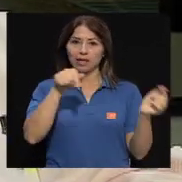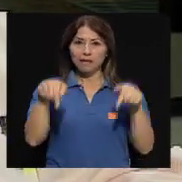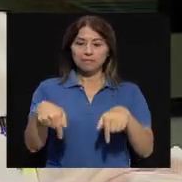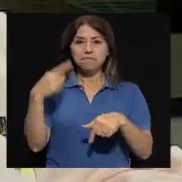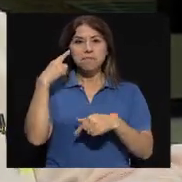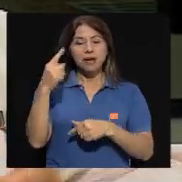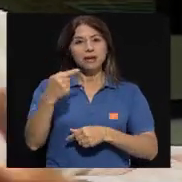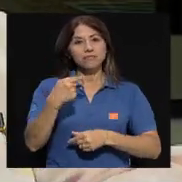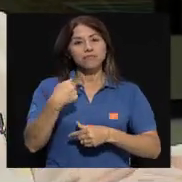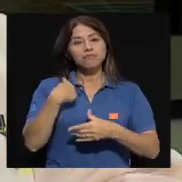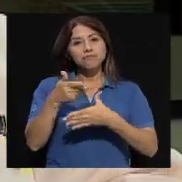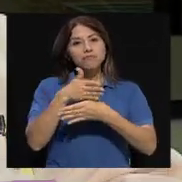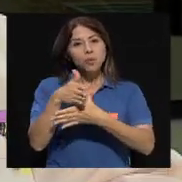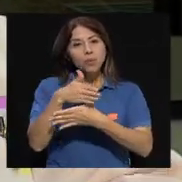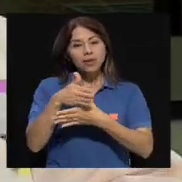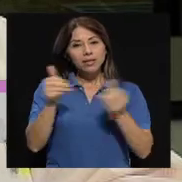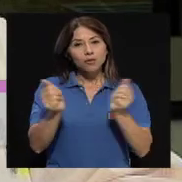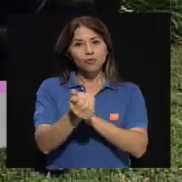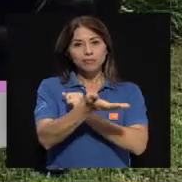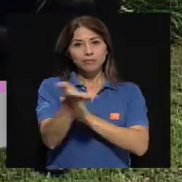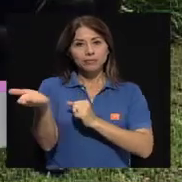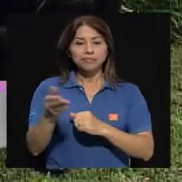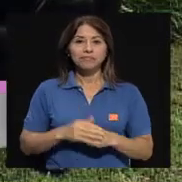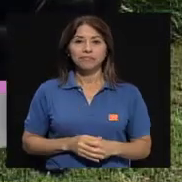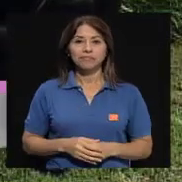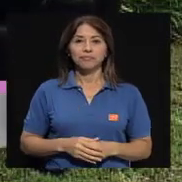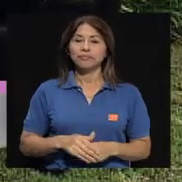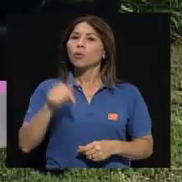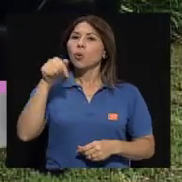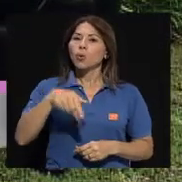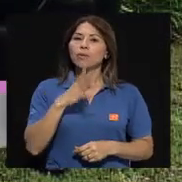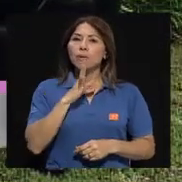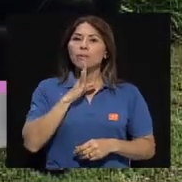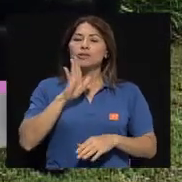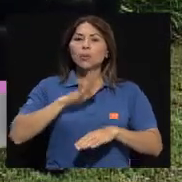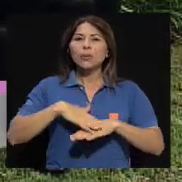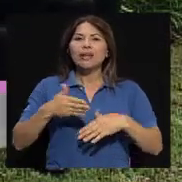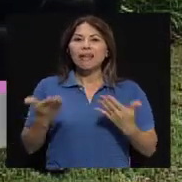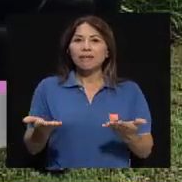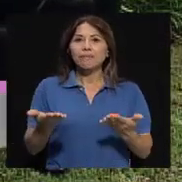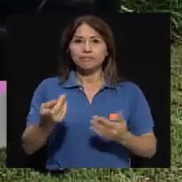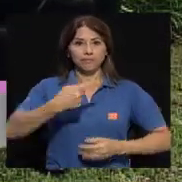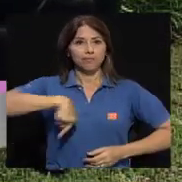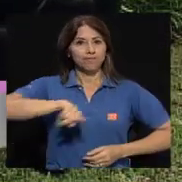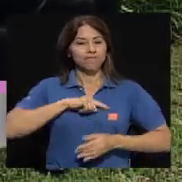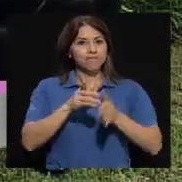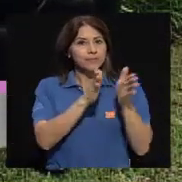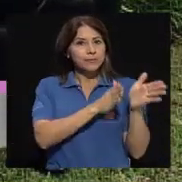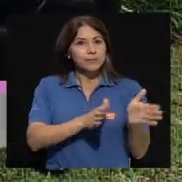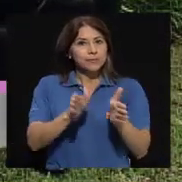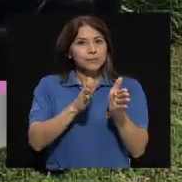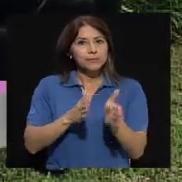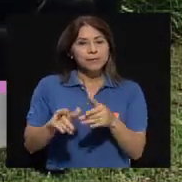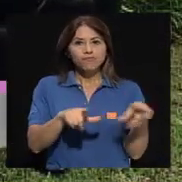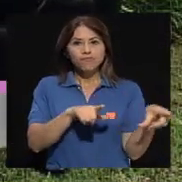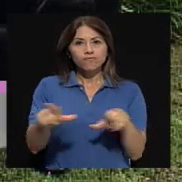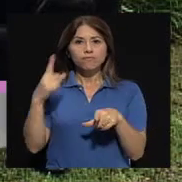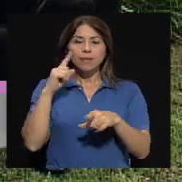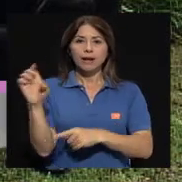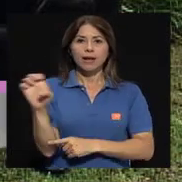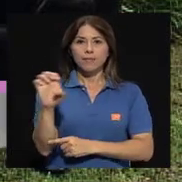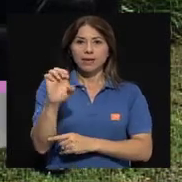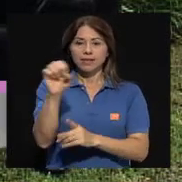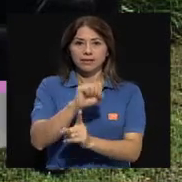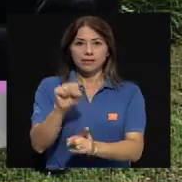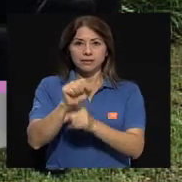compartir lo que tenga gusto bien. Gracias. Bueno, hoy vamos a hablar de preparémonos para emergencias. Entonces, pues, tal vez